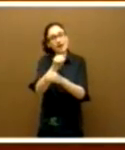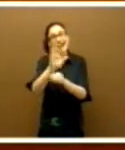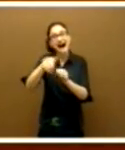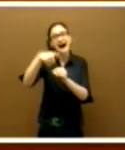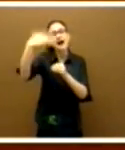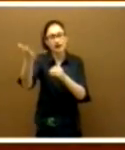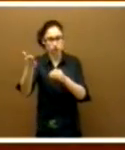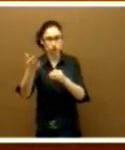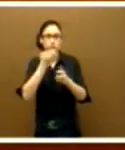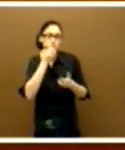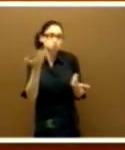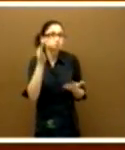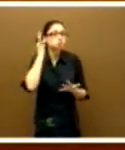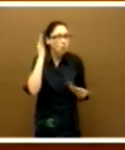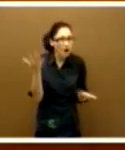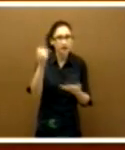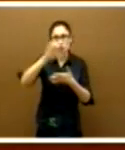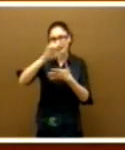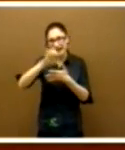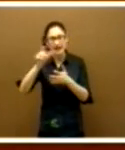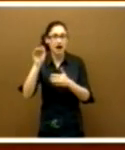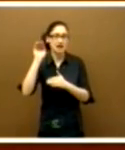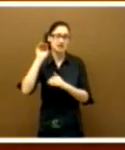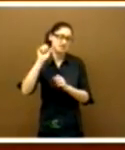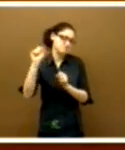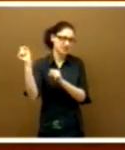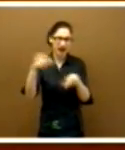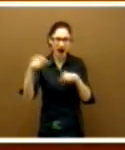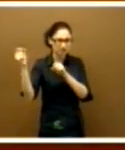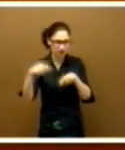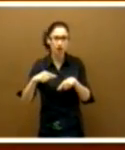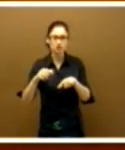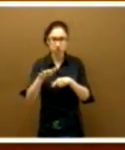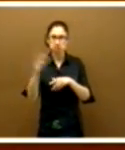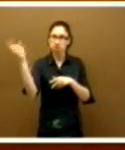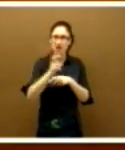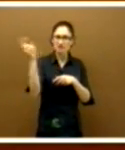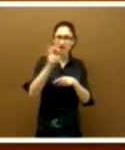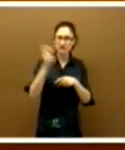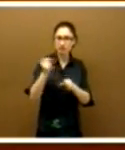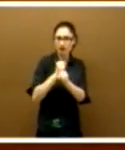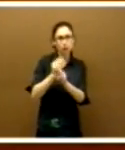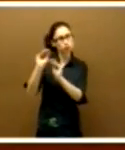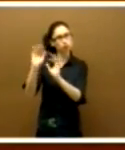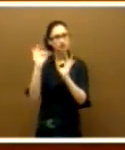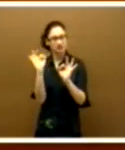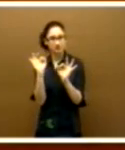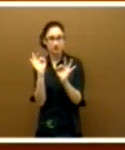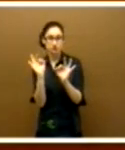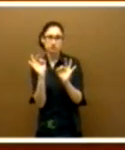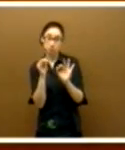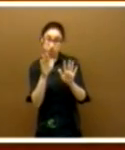mujeres inmigrantes sudamericanas, la mayoría, para que ustedes me entiendan, se ganan la vida así. Sin embargo,